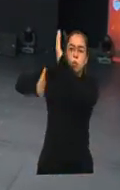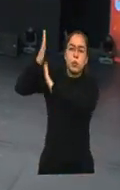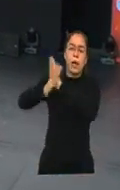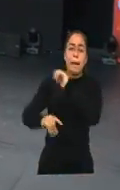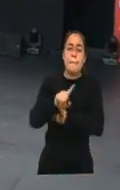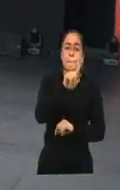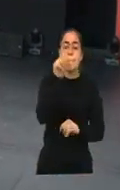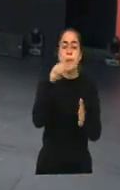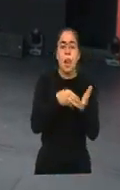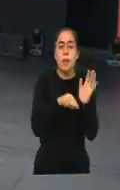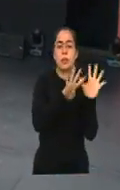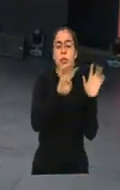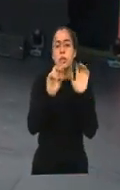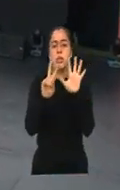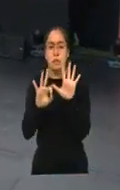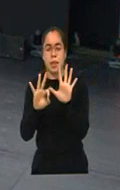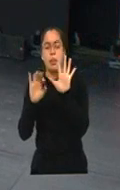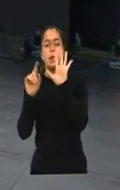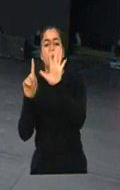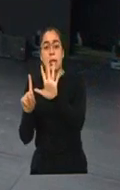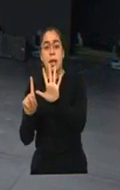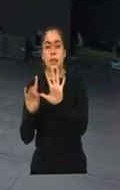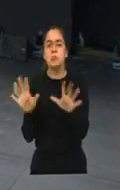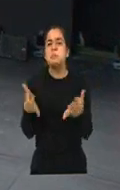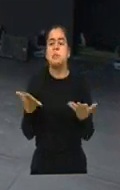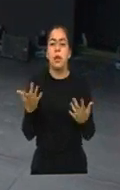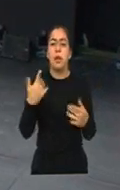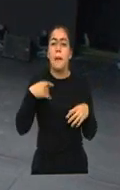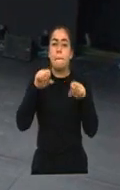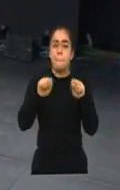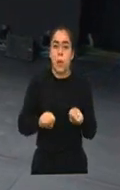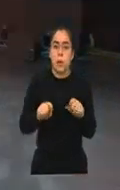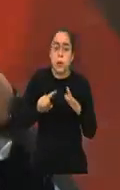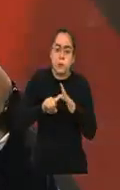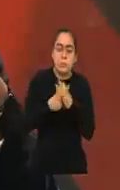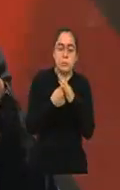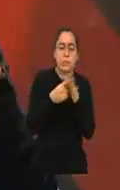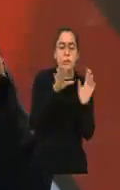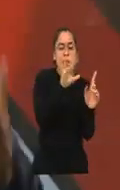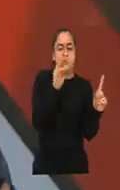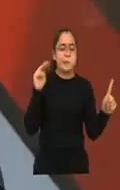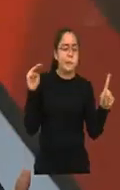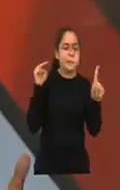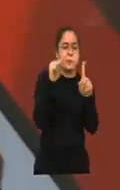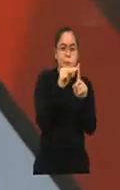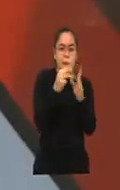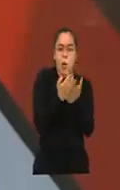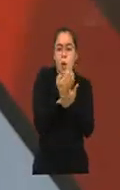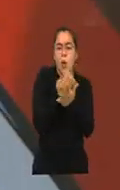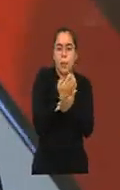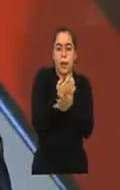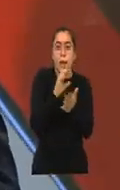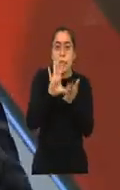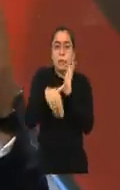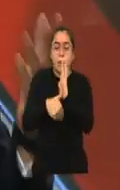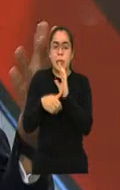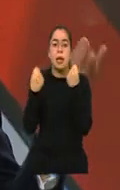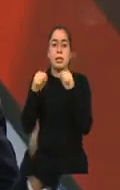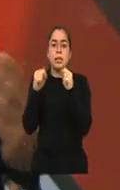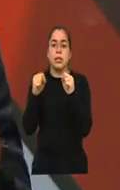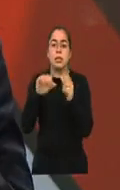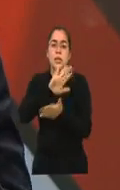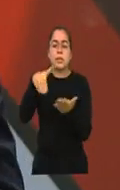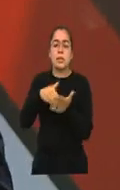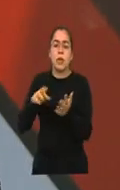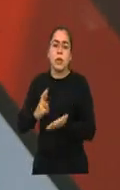solamente nos permitió alcanzar una meta económica que luego se convirtió en el primer centro de rehabilitación que existió en aquel